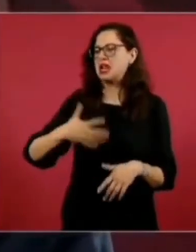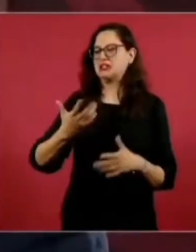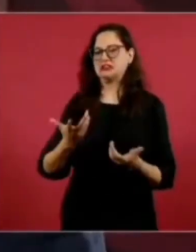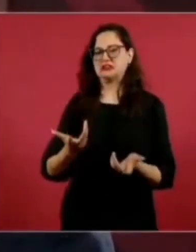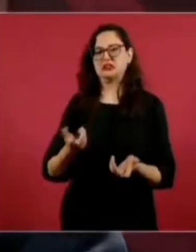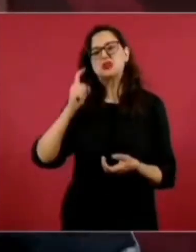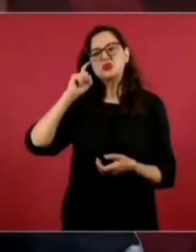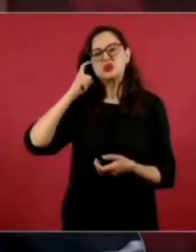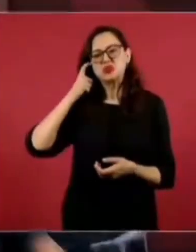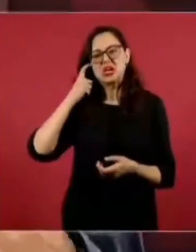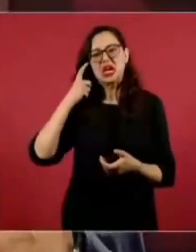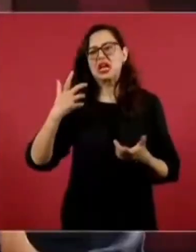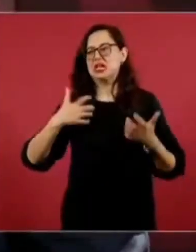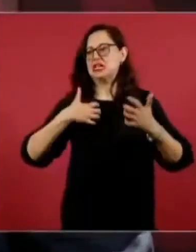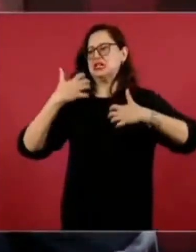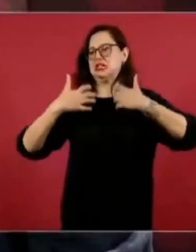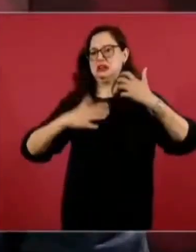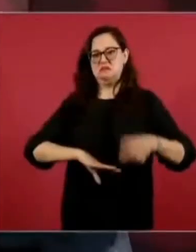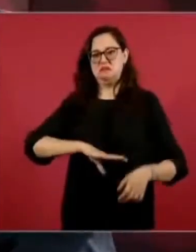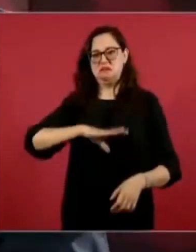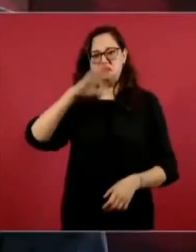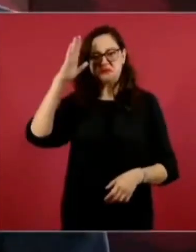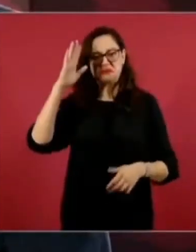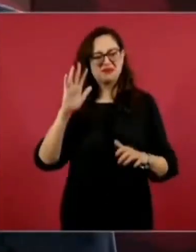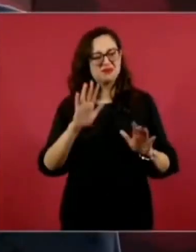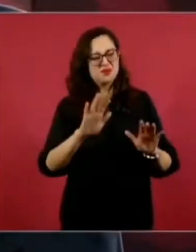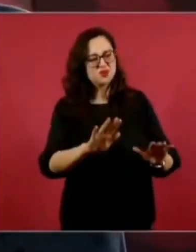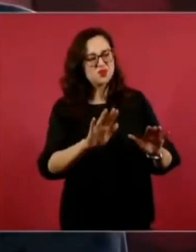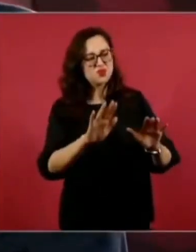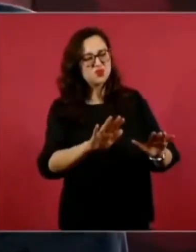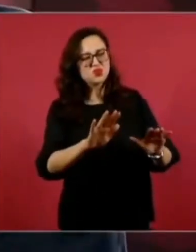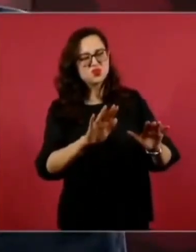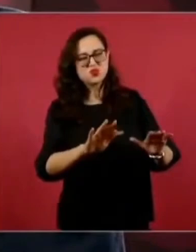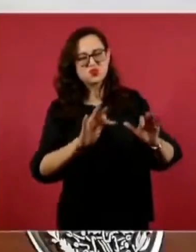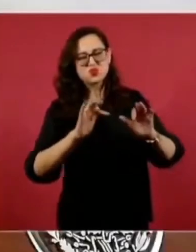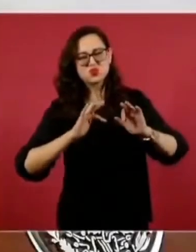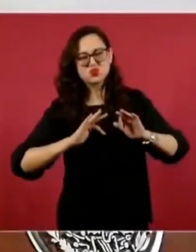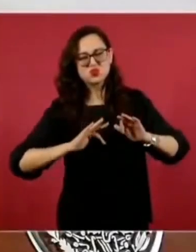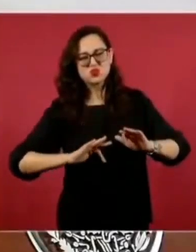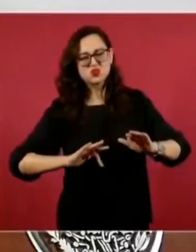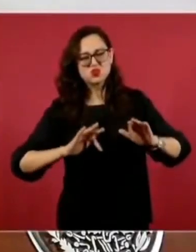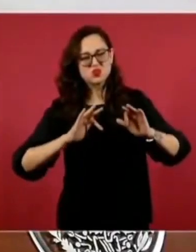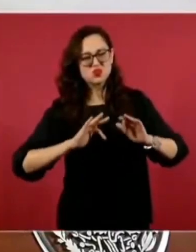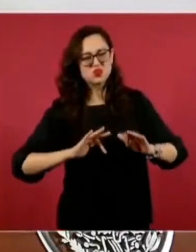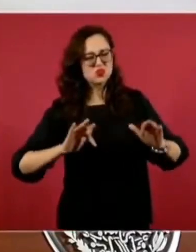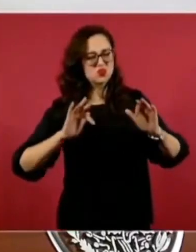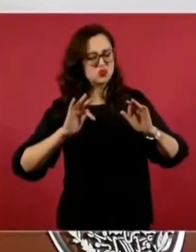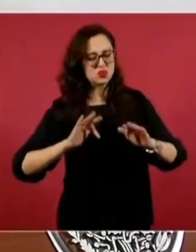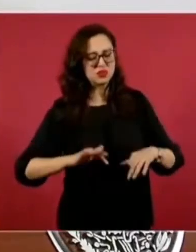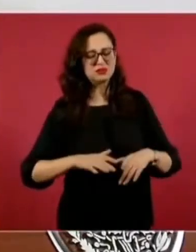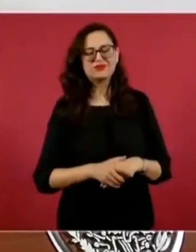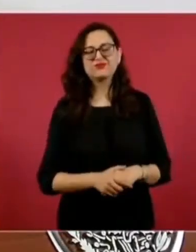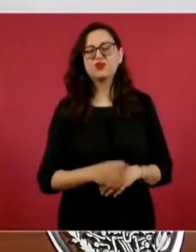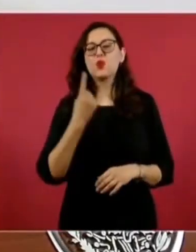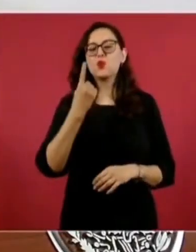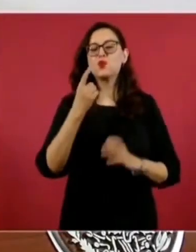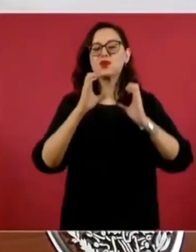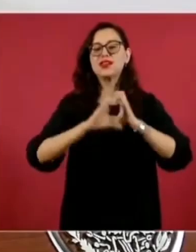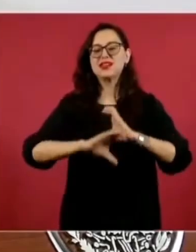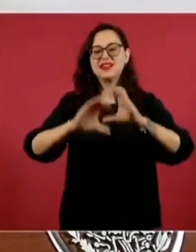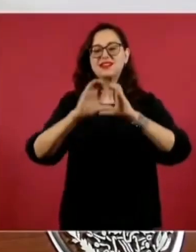que ya que se serenen, que se tranquilicen. A ver, pongan ahí la canción esa de…